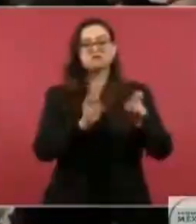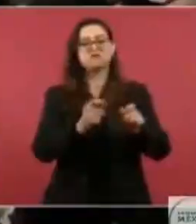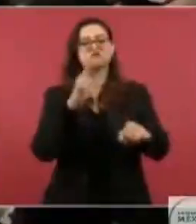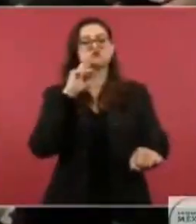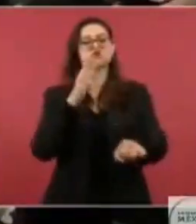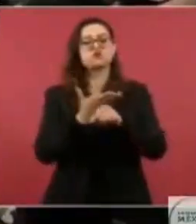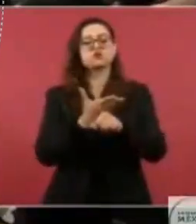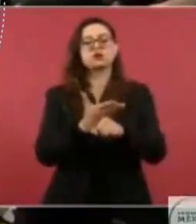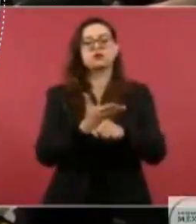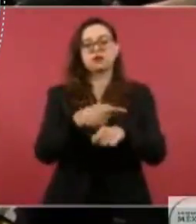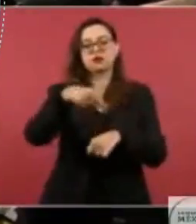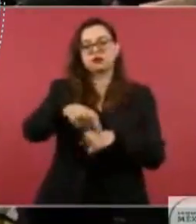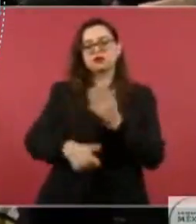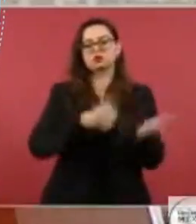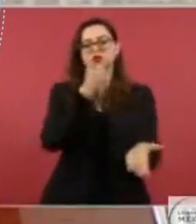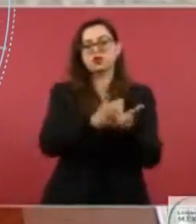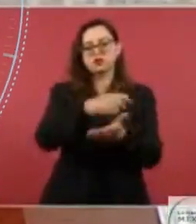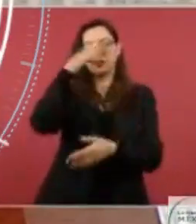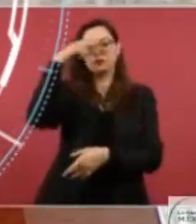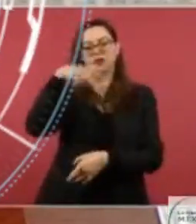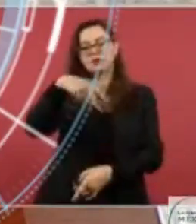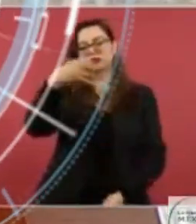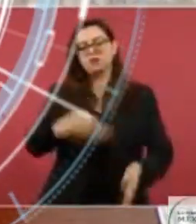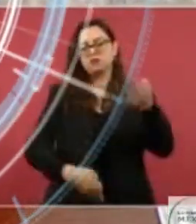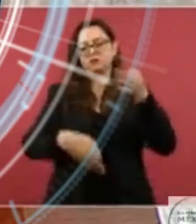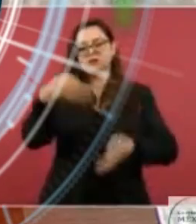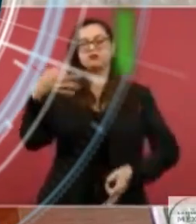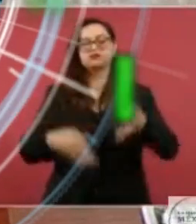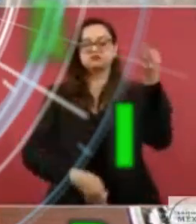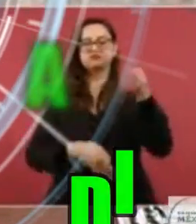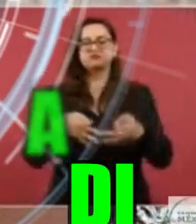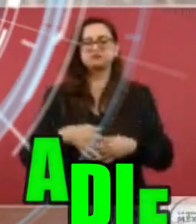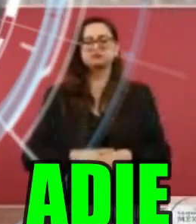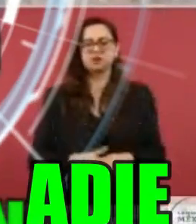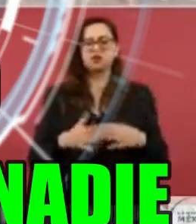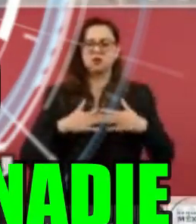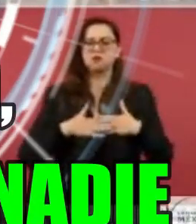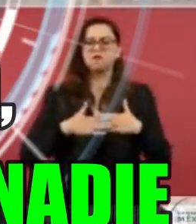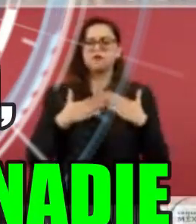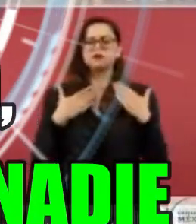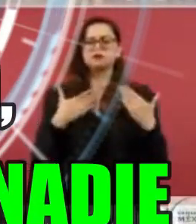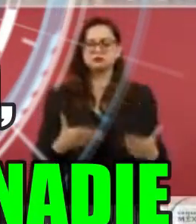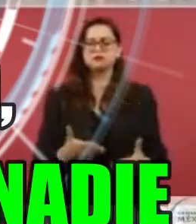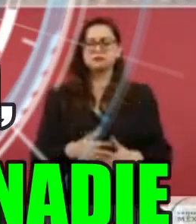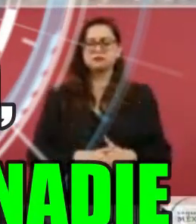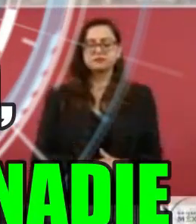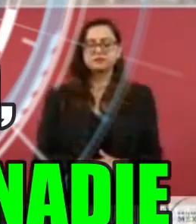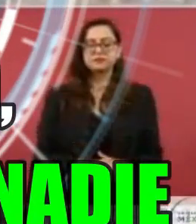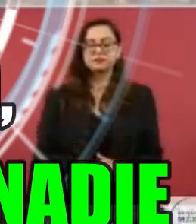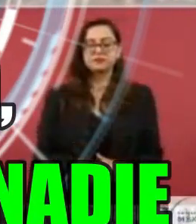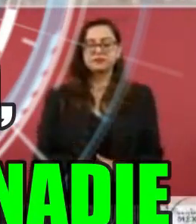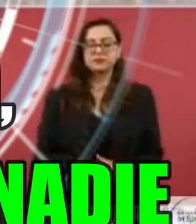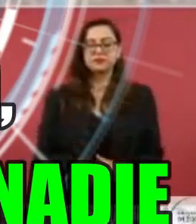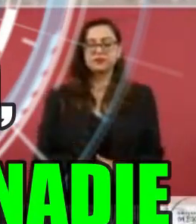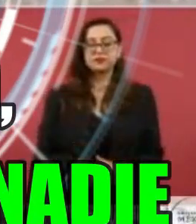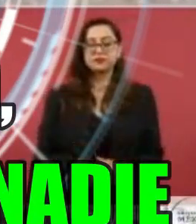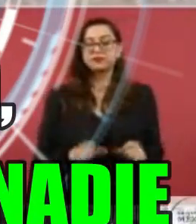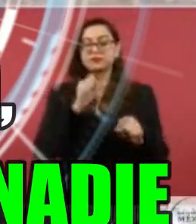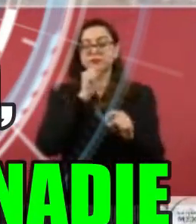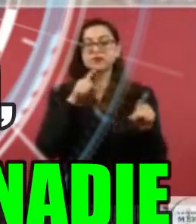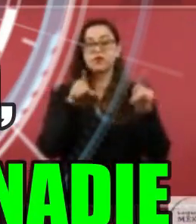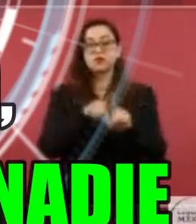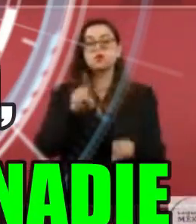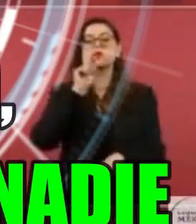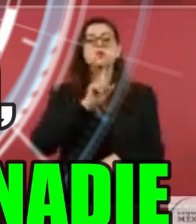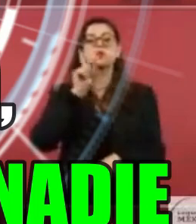La ciudad de México, y les tengo confianza y le he pedido a la jefa de gobierno